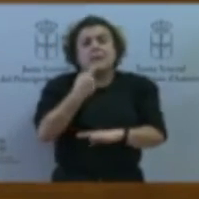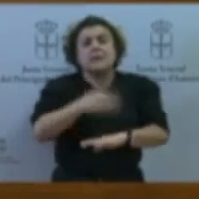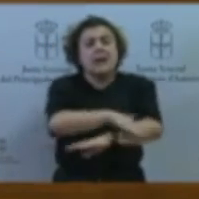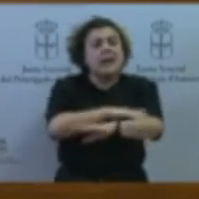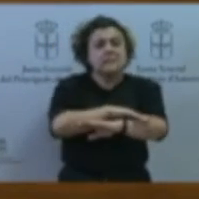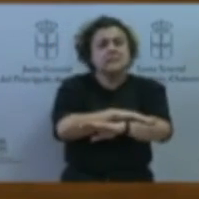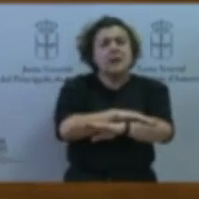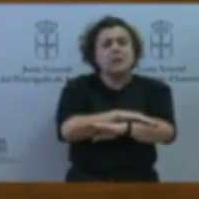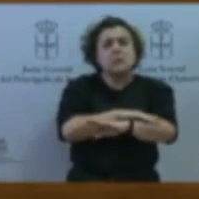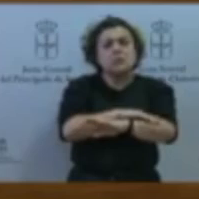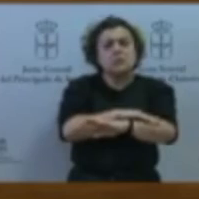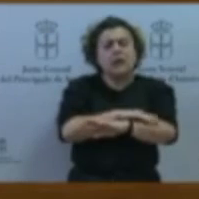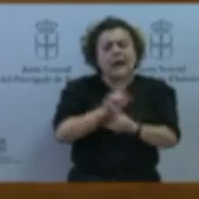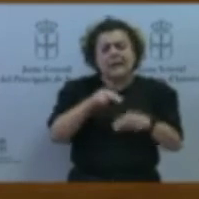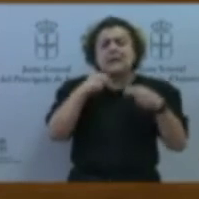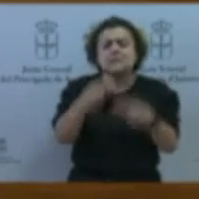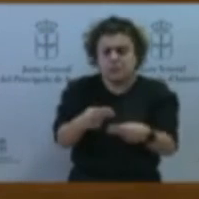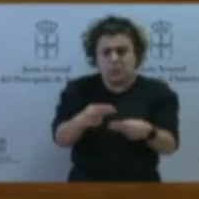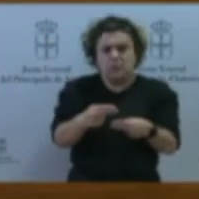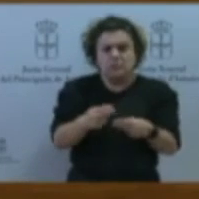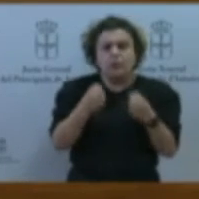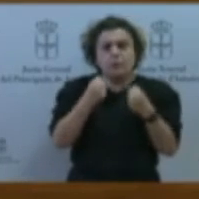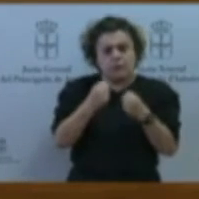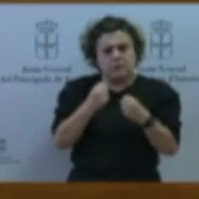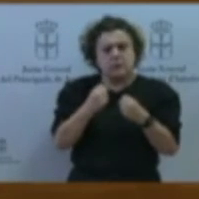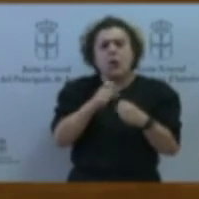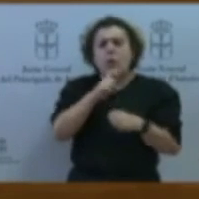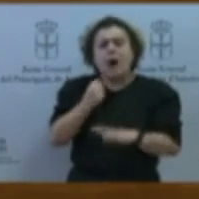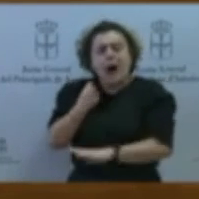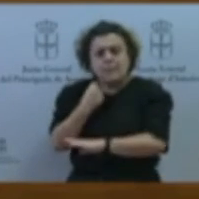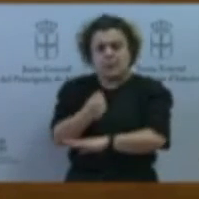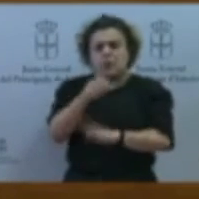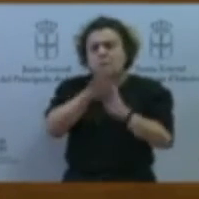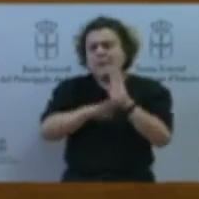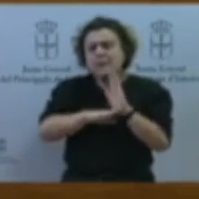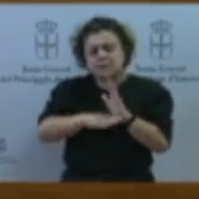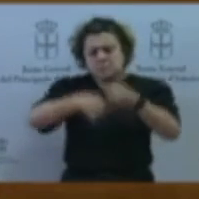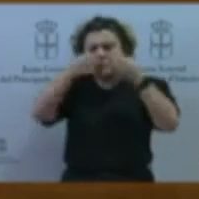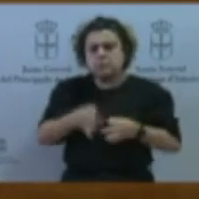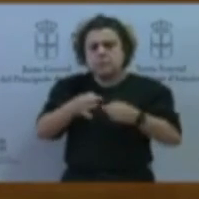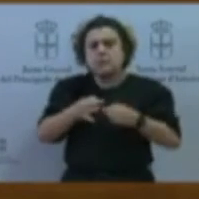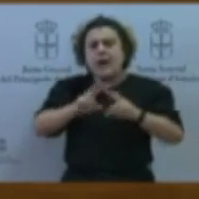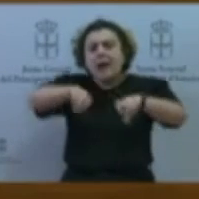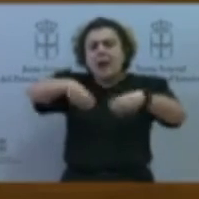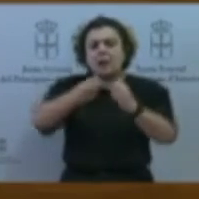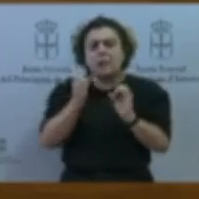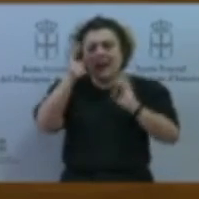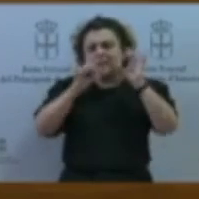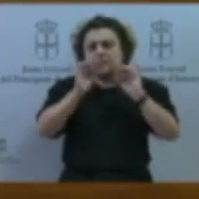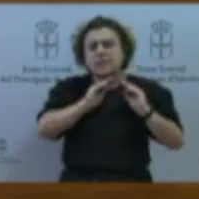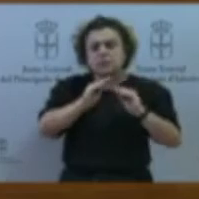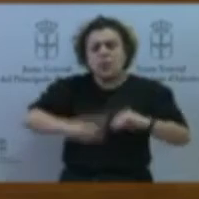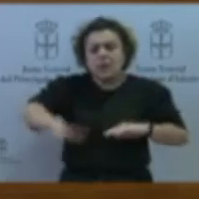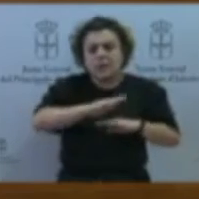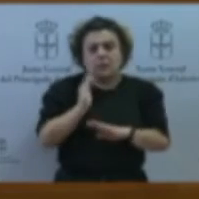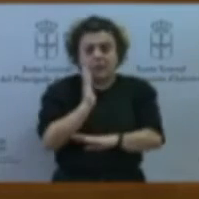contundentemente con apoyo, con medidas drásticas para recuperar la actividad cuanto antes en las zonas afectadas, en Salas, en Tineo,